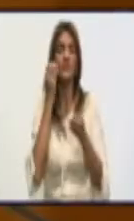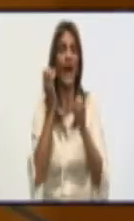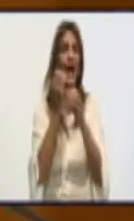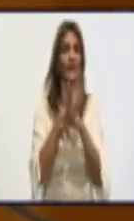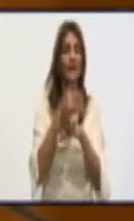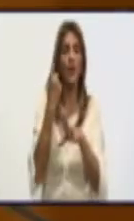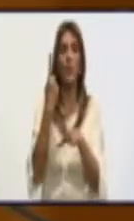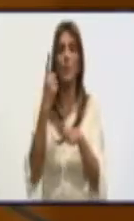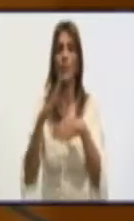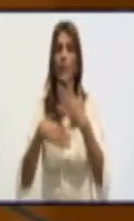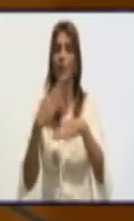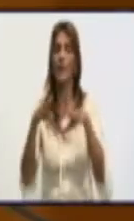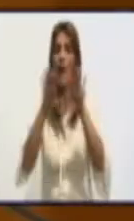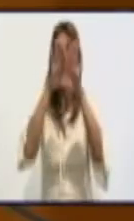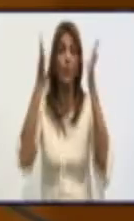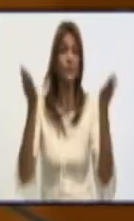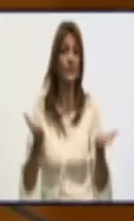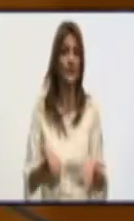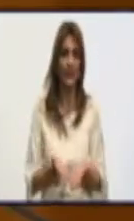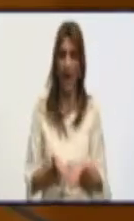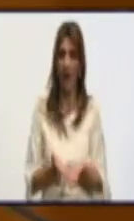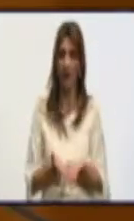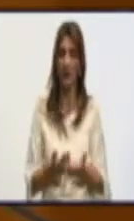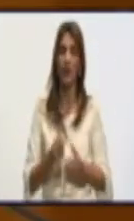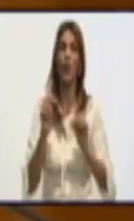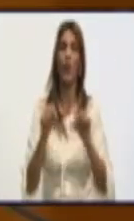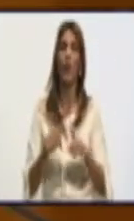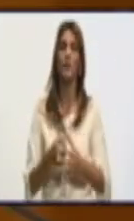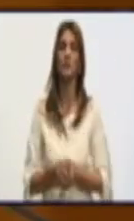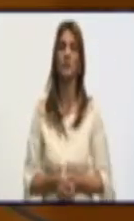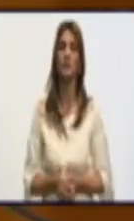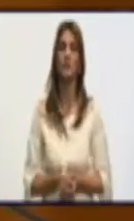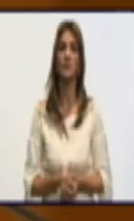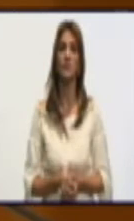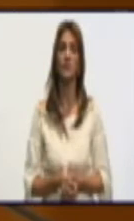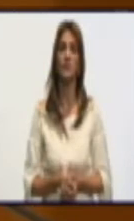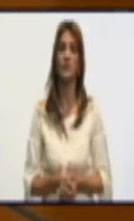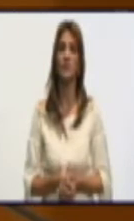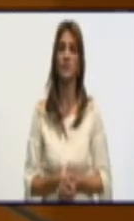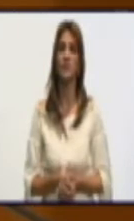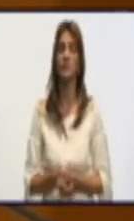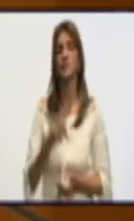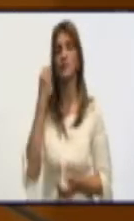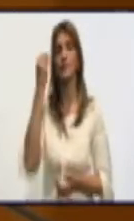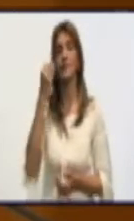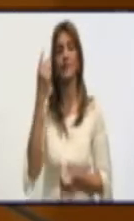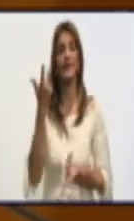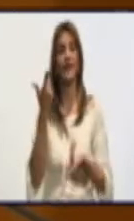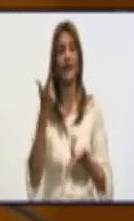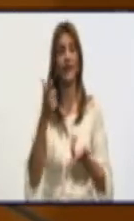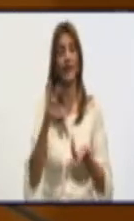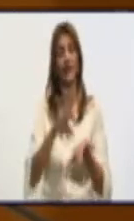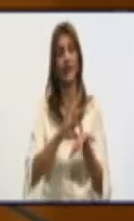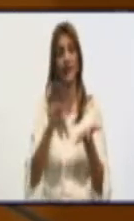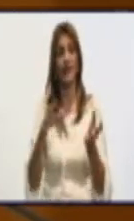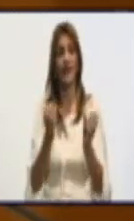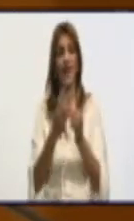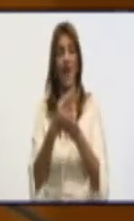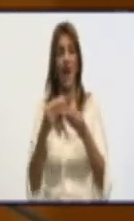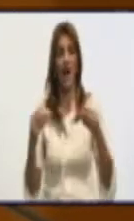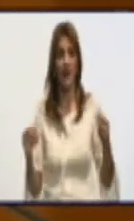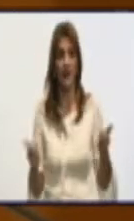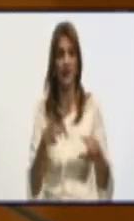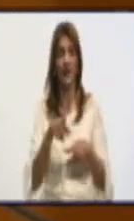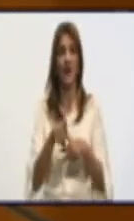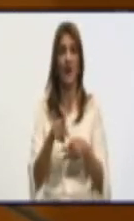lograr eso. Hoy se estima que el trigo no se recupere de inmediato porque es un problema de trigo, no de